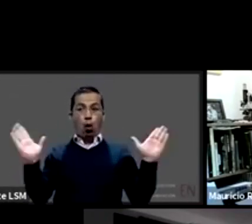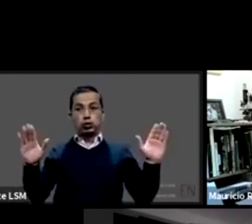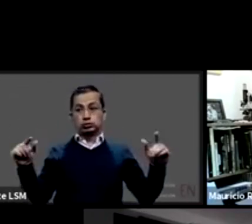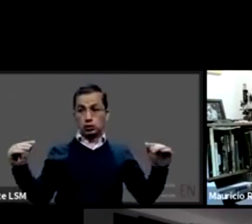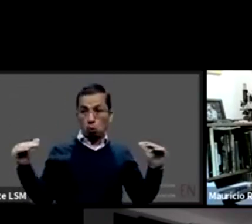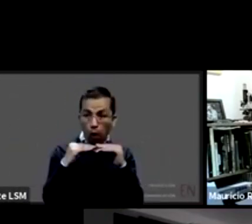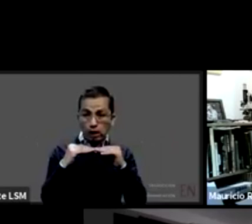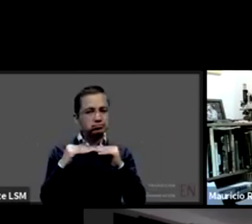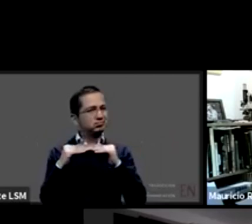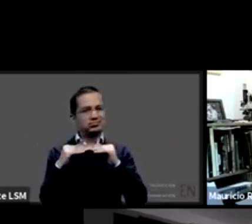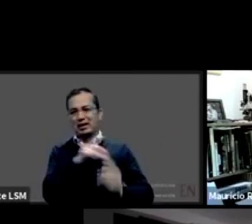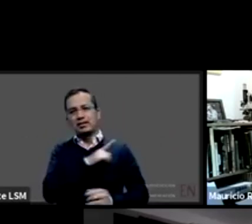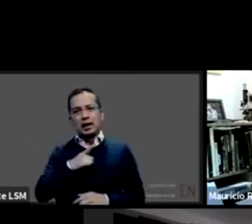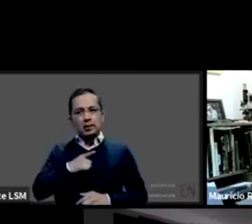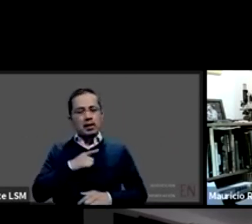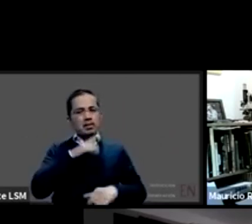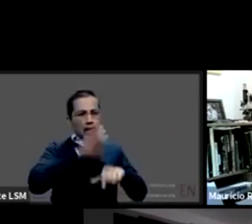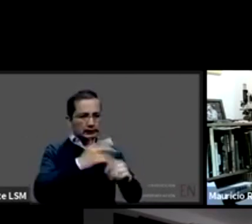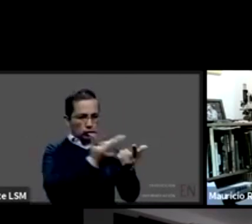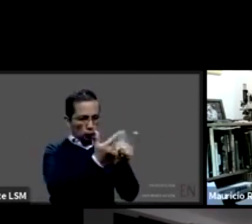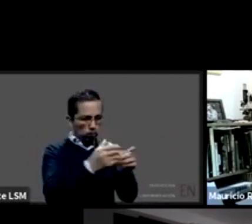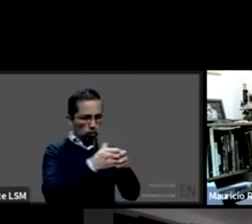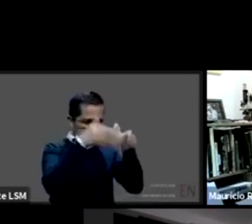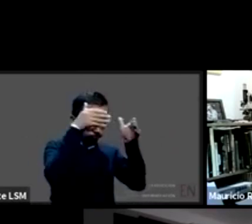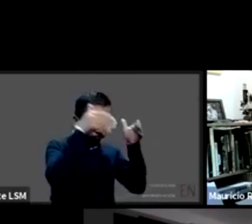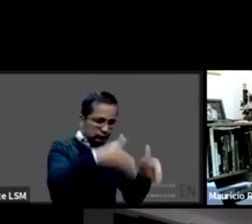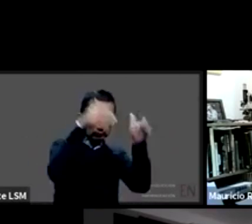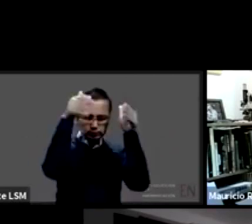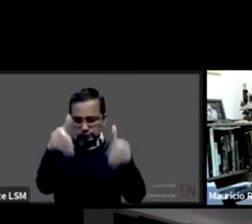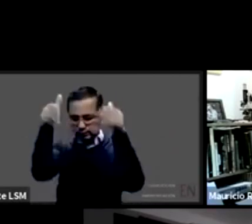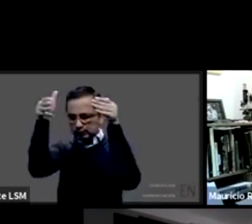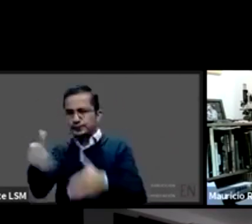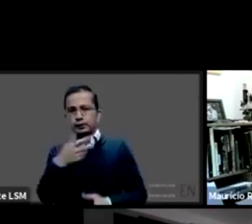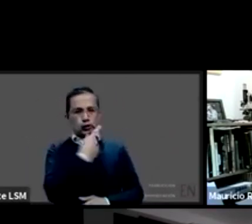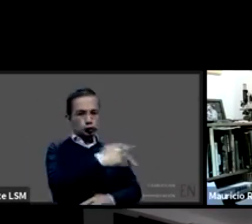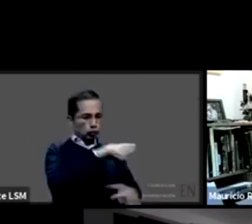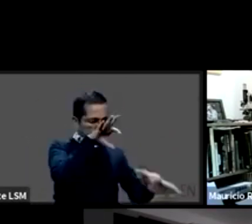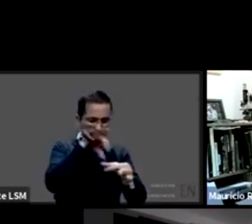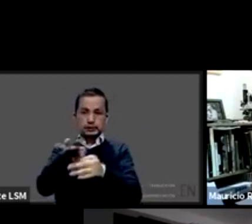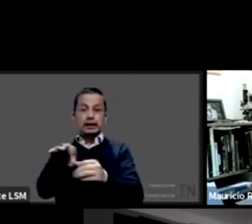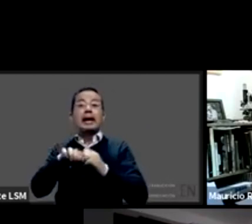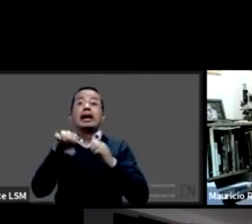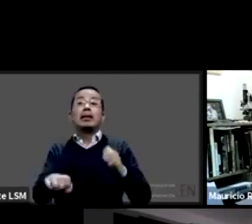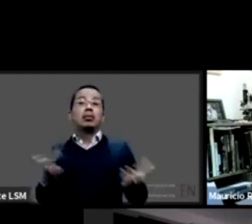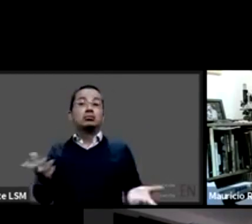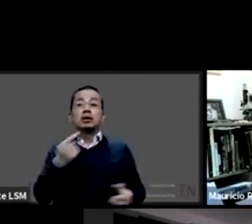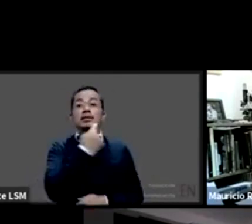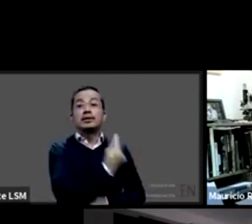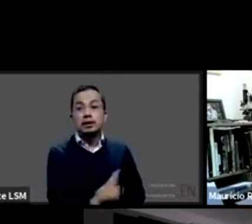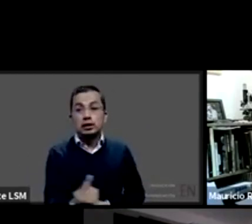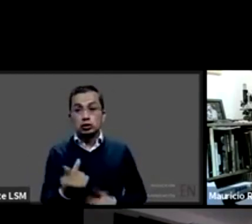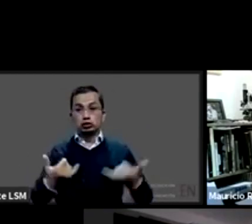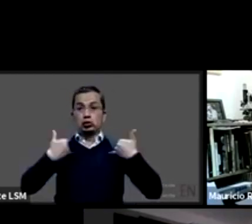requieren atención prioritaria niñas niños y adolescentes personas que viven con discapacidad pueblos